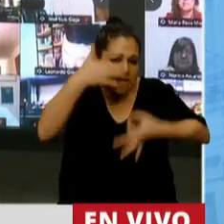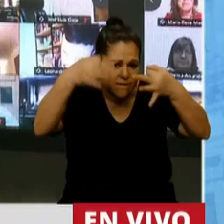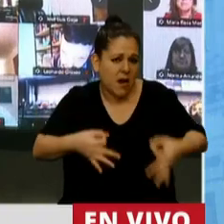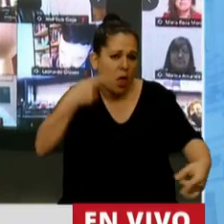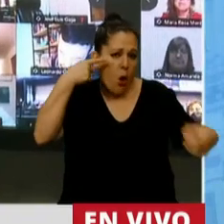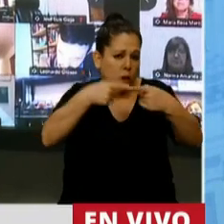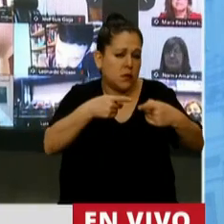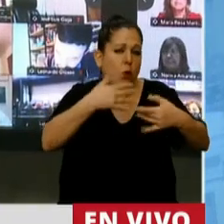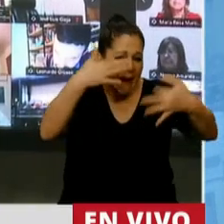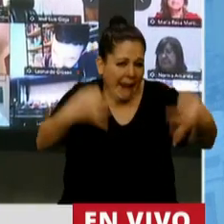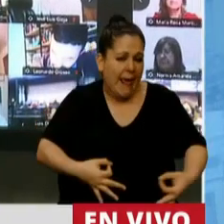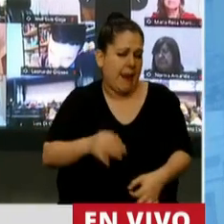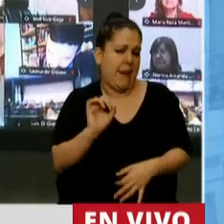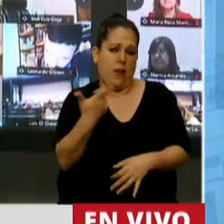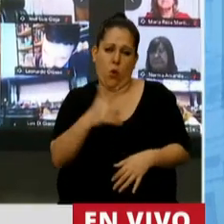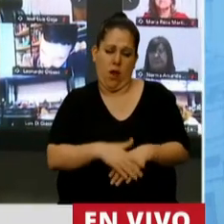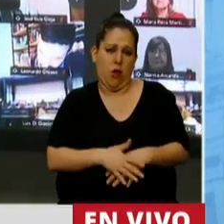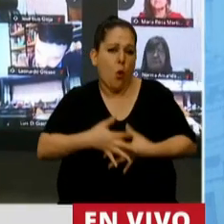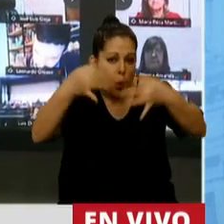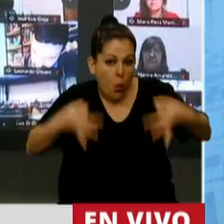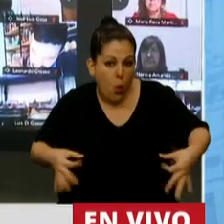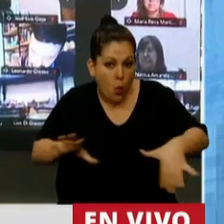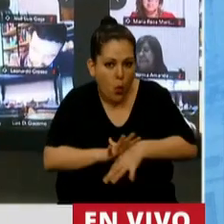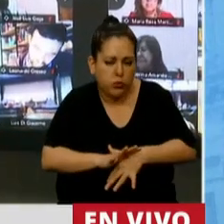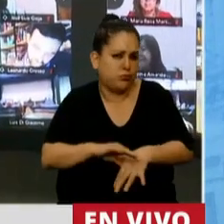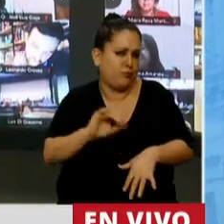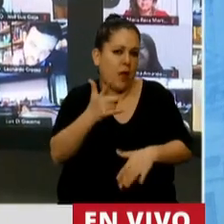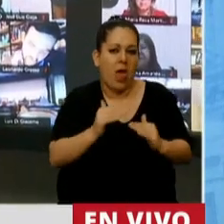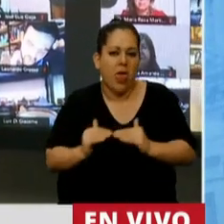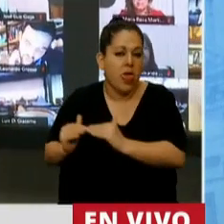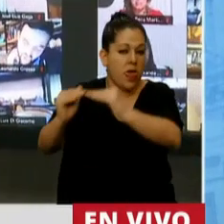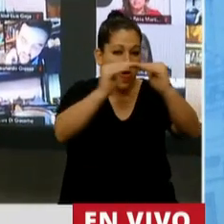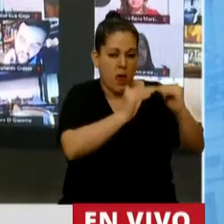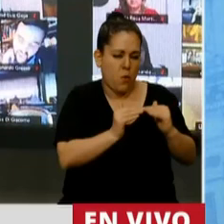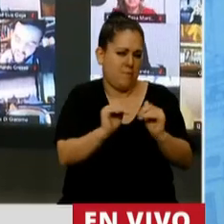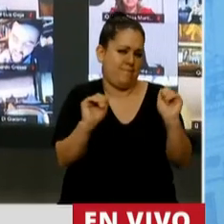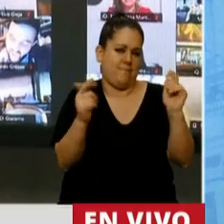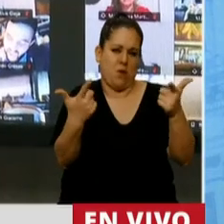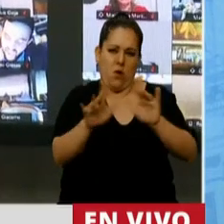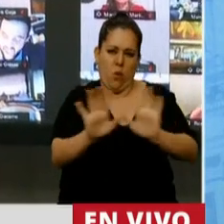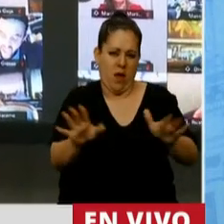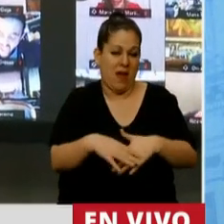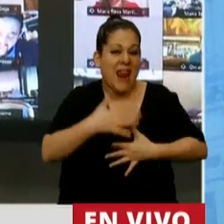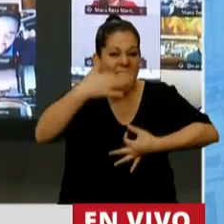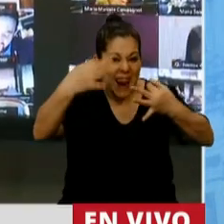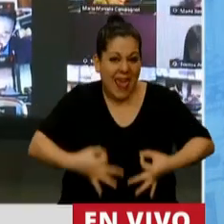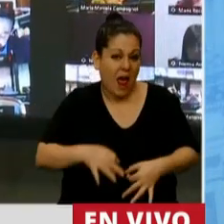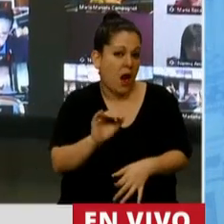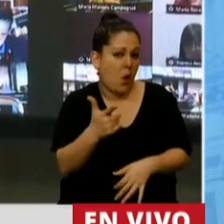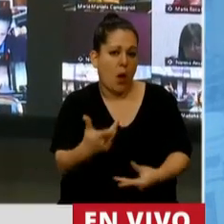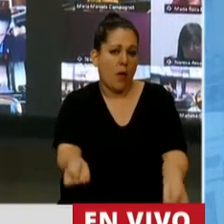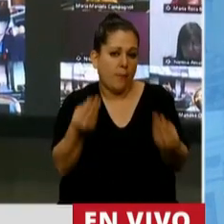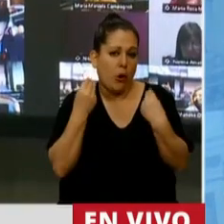no tiene parámetros justos, no tiene parámetros equitativos. No tiene parámetros reales porque establece